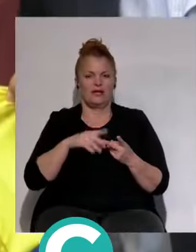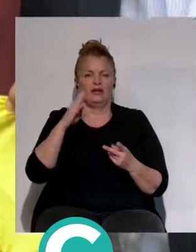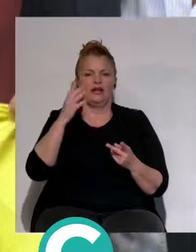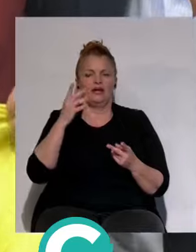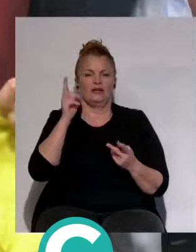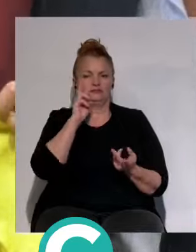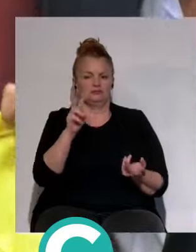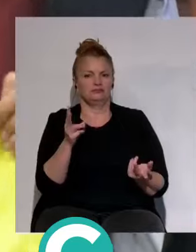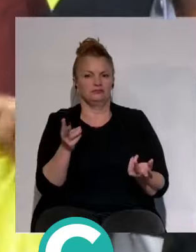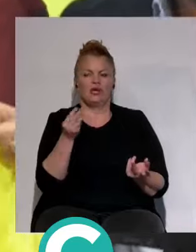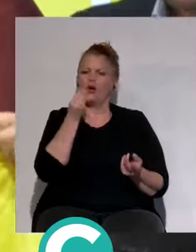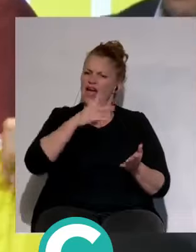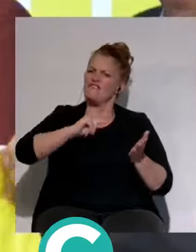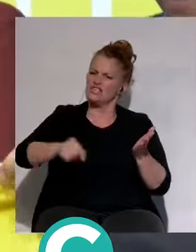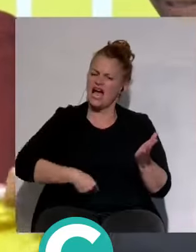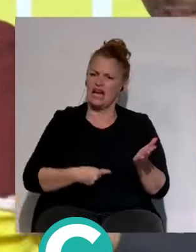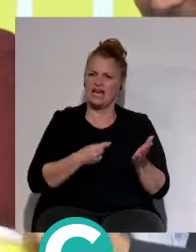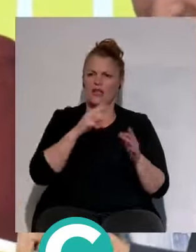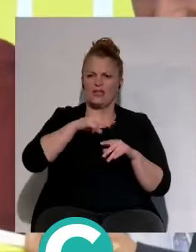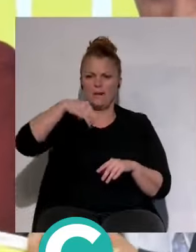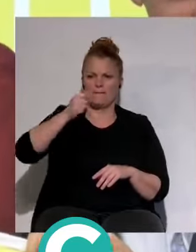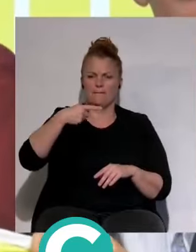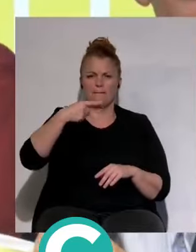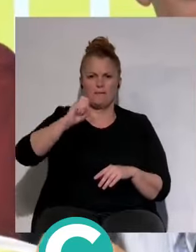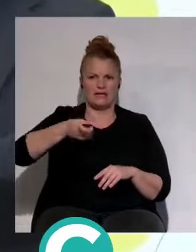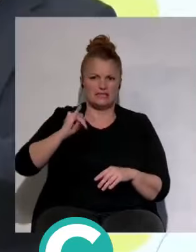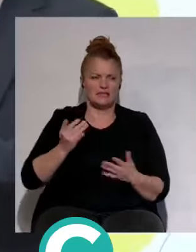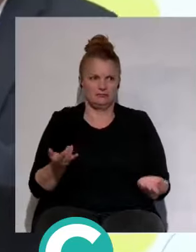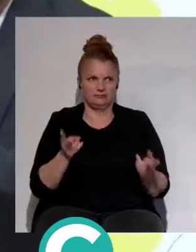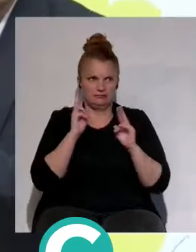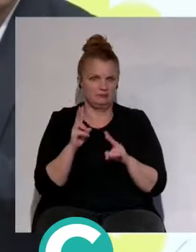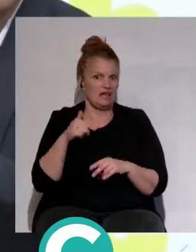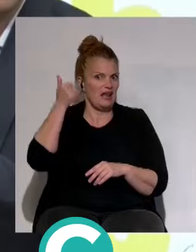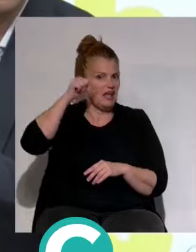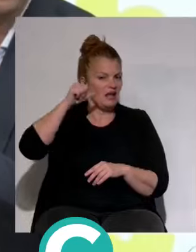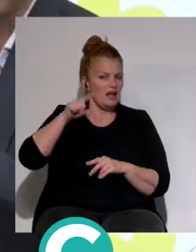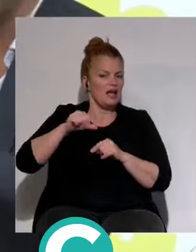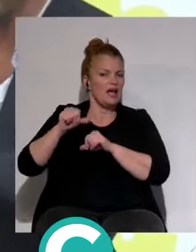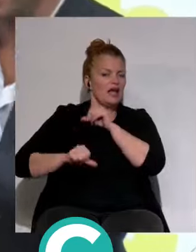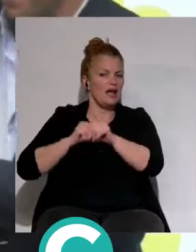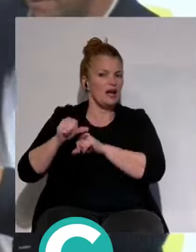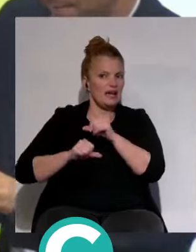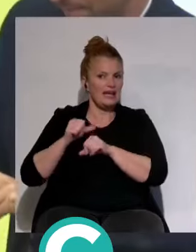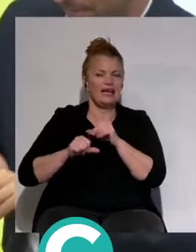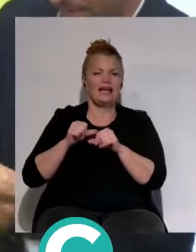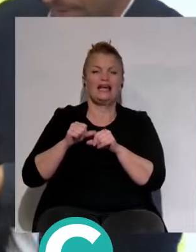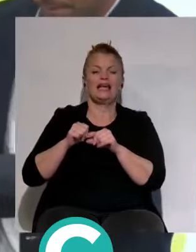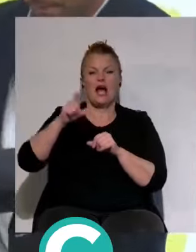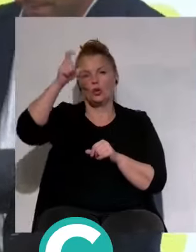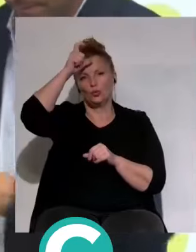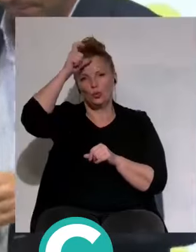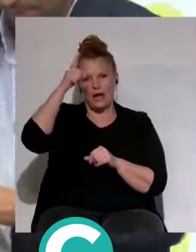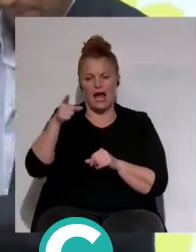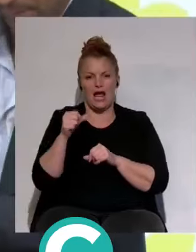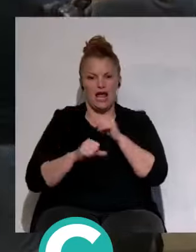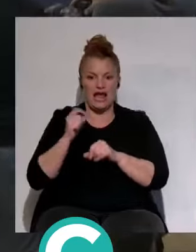dice Daniel Pérez, qué gran fichaje es Massi Gómez. Pero el entrador lo ve y dice, este hombre viene de la Liga Turca, de marcar tres goles en la Liga Turca, y